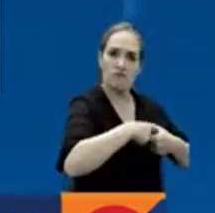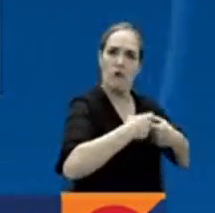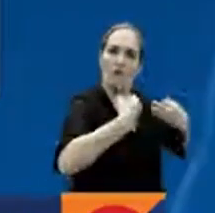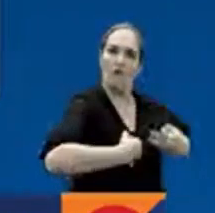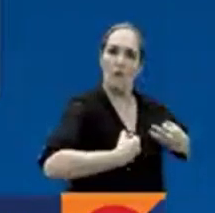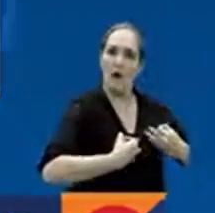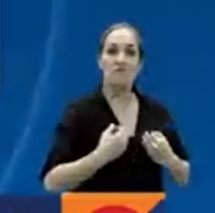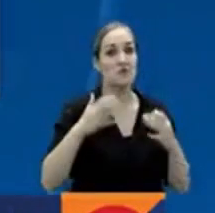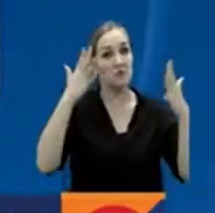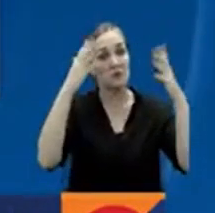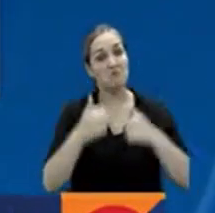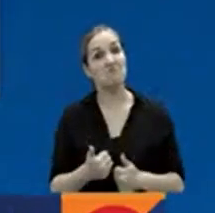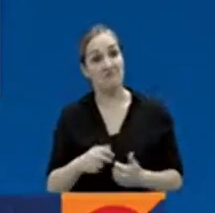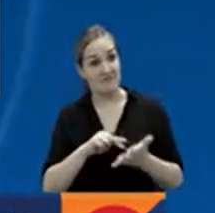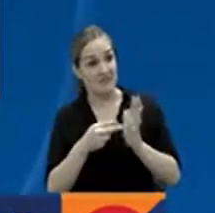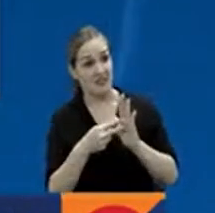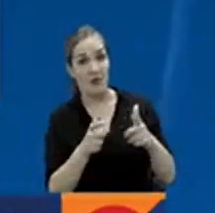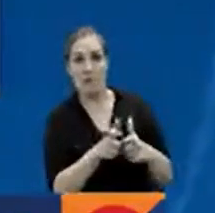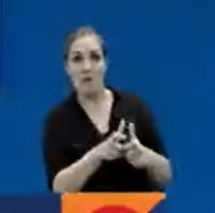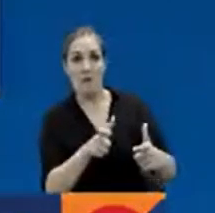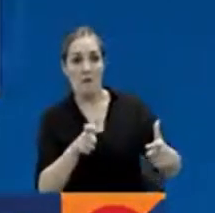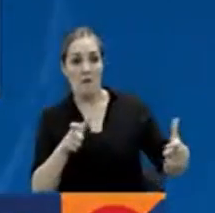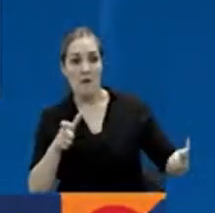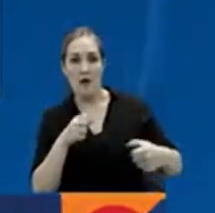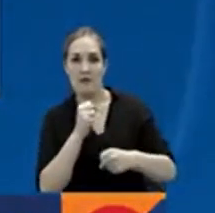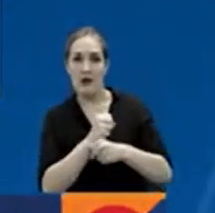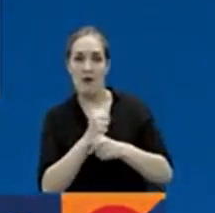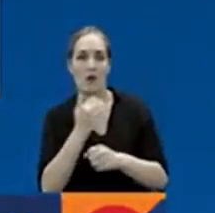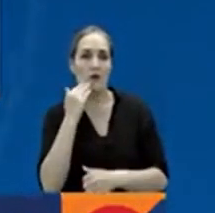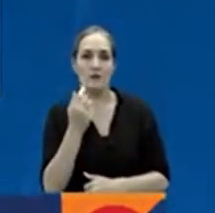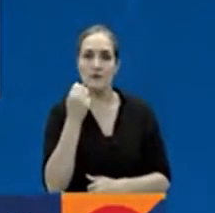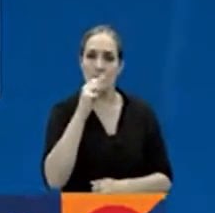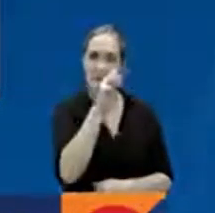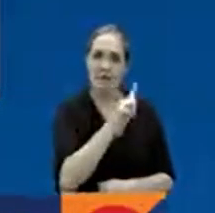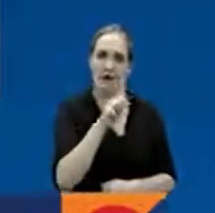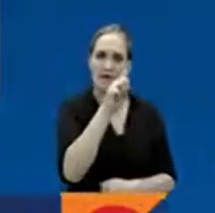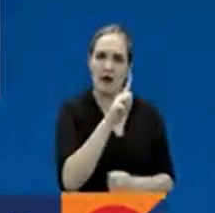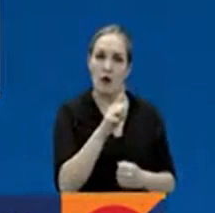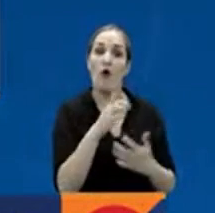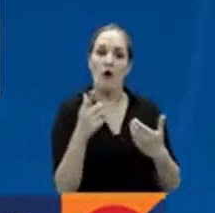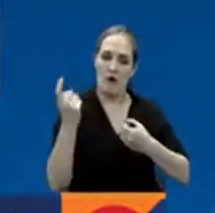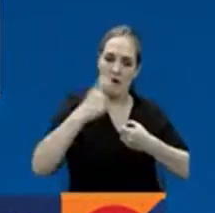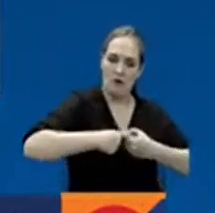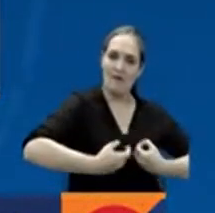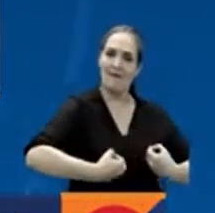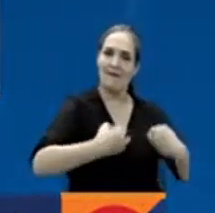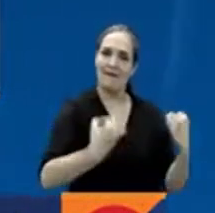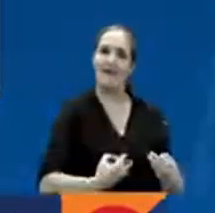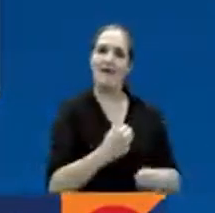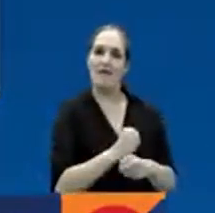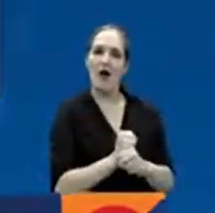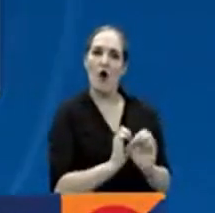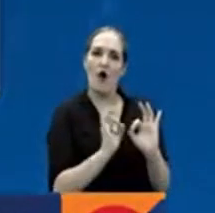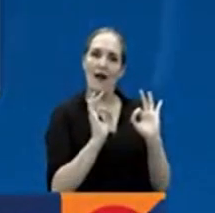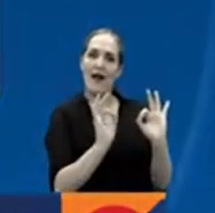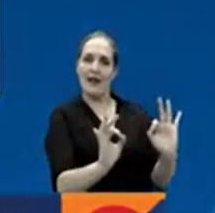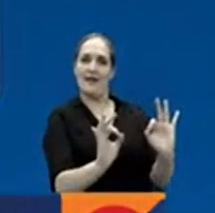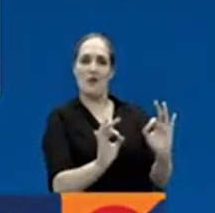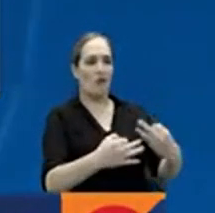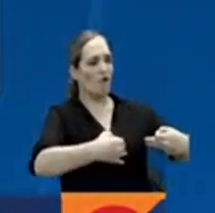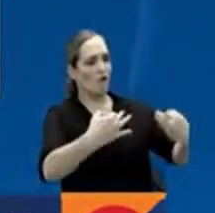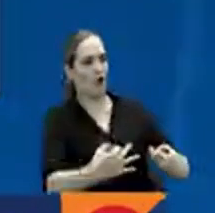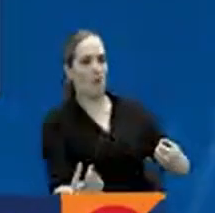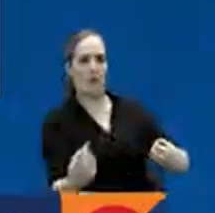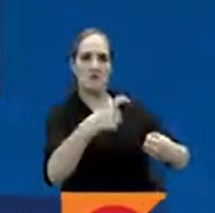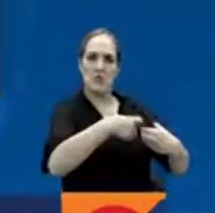Esto significa que el crecimiento del empleo en Colombia en el mes de febrero fue de puestos de trabajo de mayor calidad y formales. El